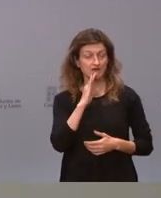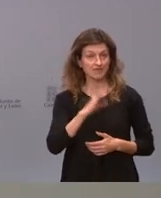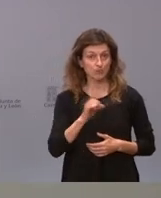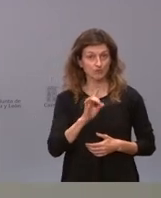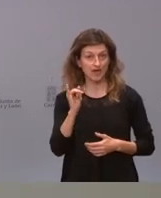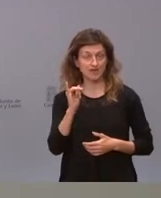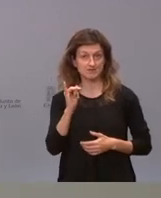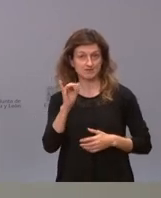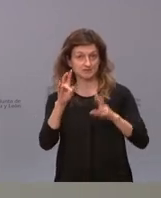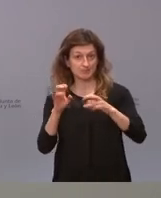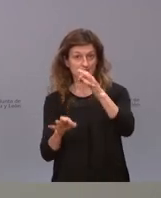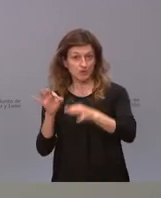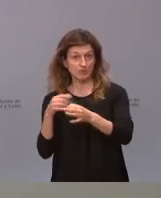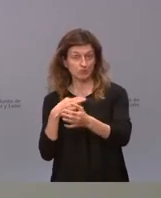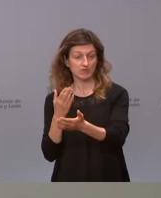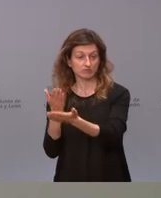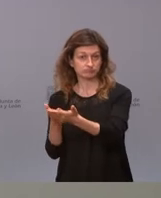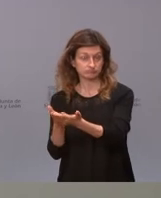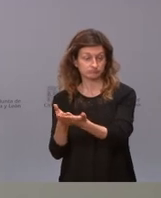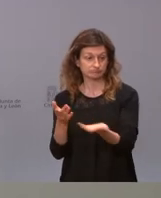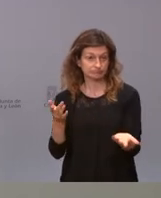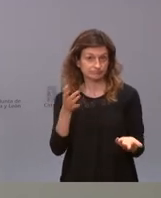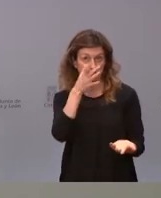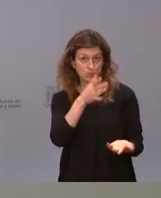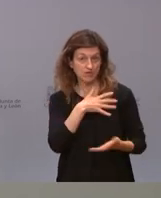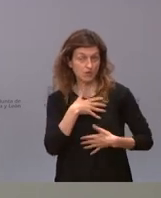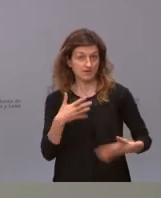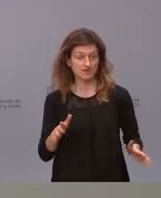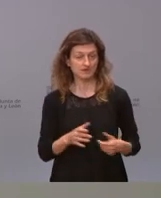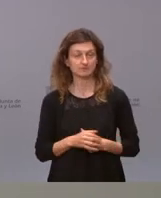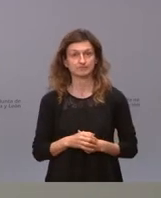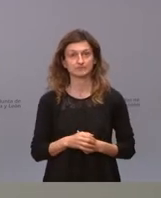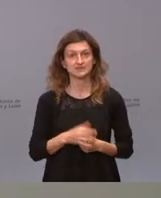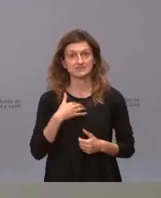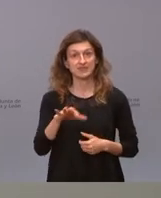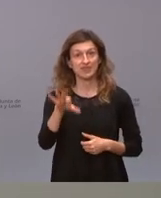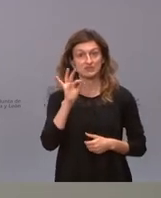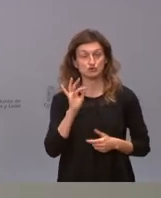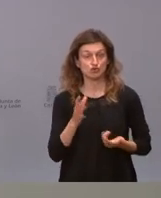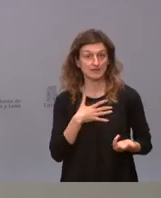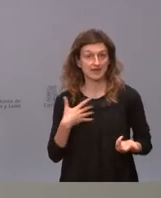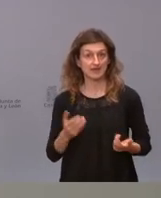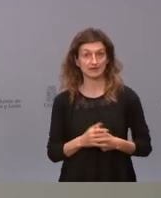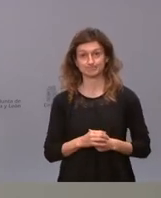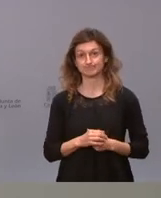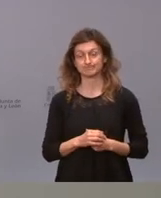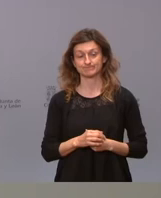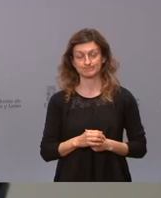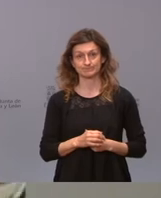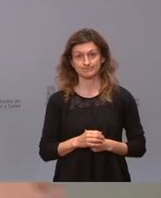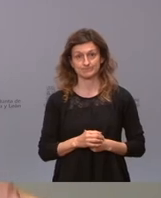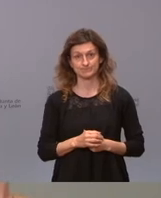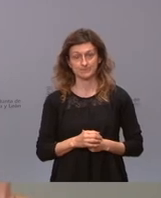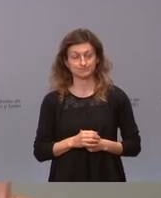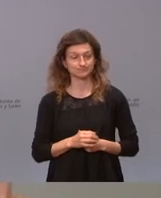judiciales para pedir el posible amparo judicial si es que tiene alguna infracción la decisión adoptada pero es lo que nosotros valoramos